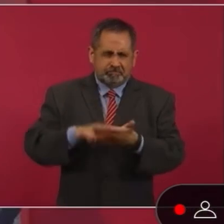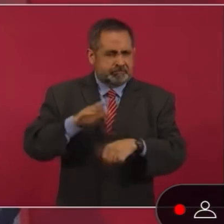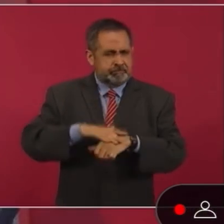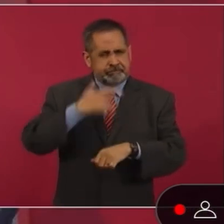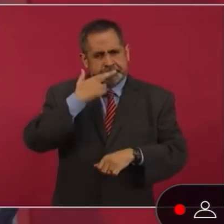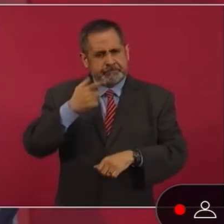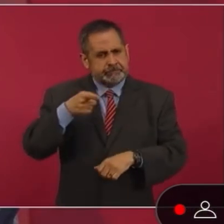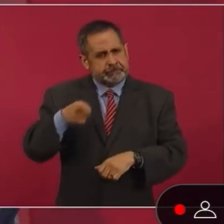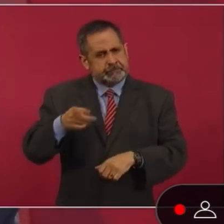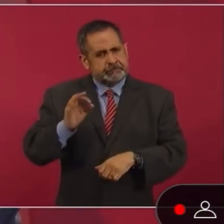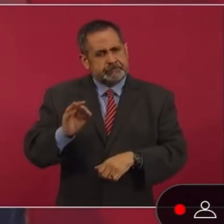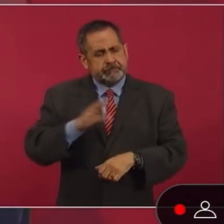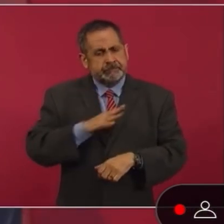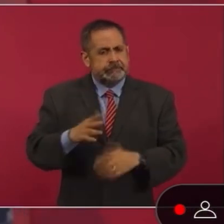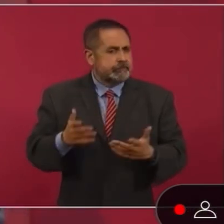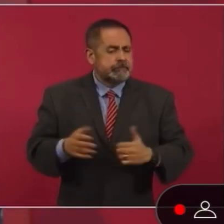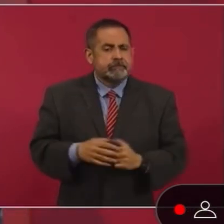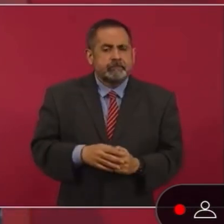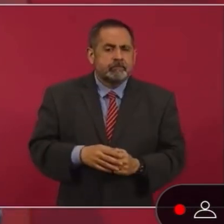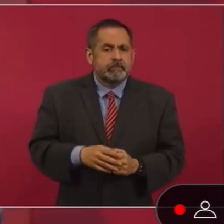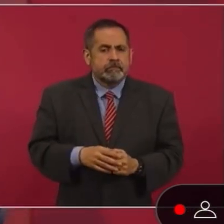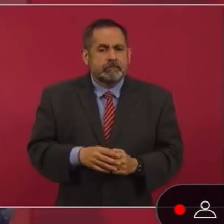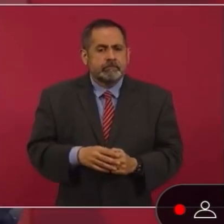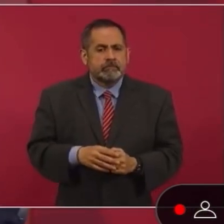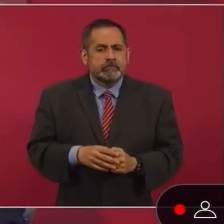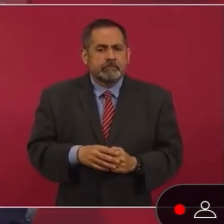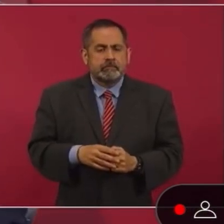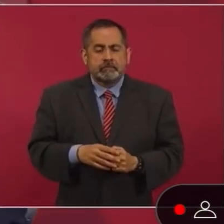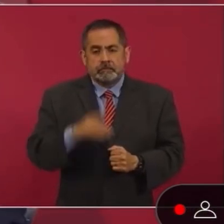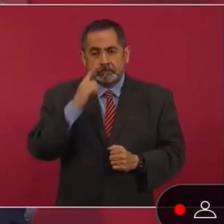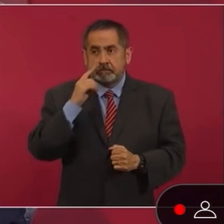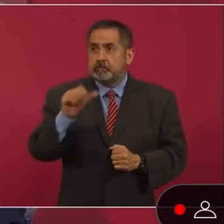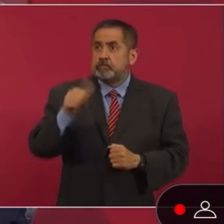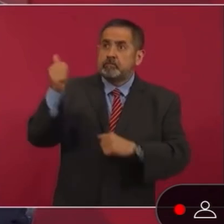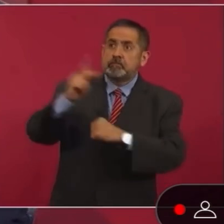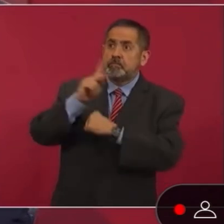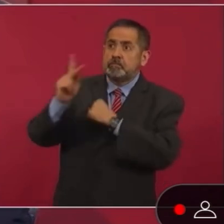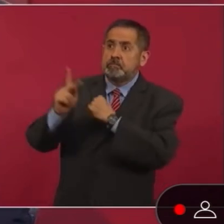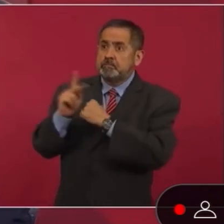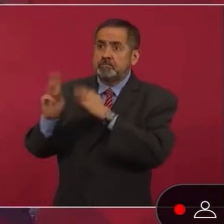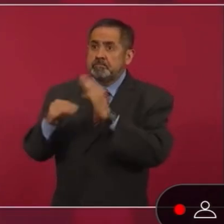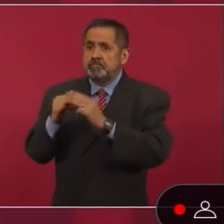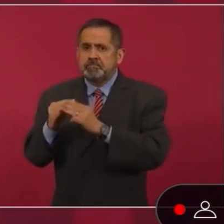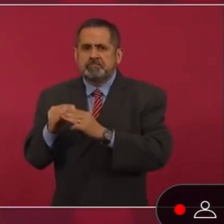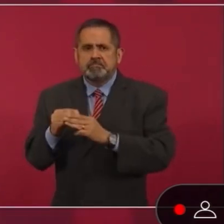moneda, como en pocos países del mundo,